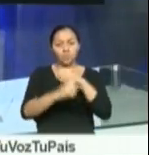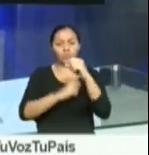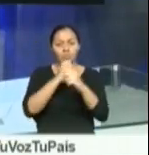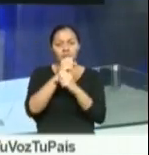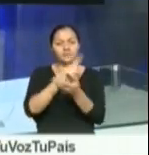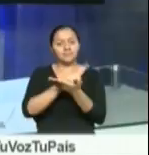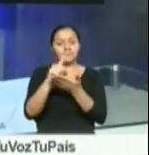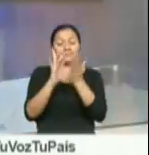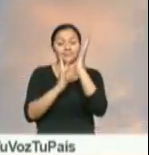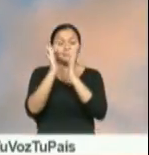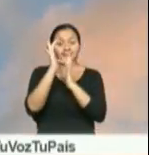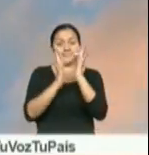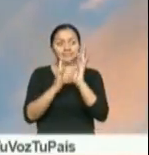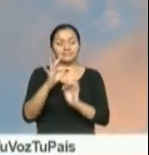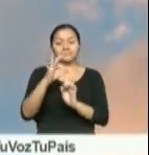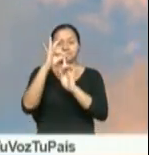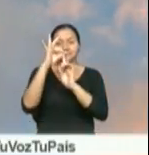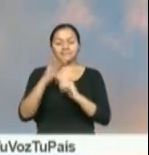la Semana Santa.